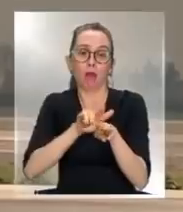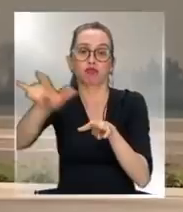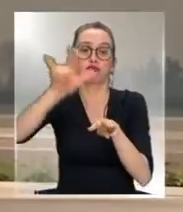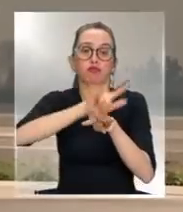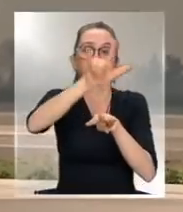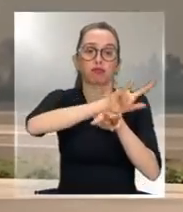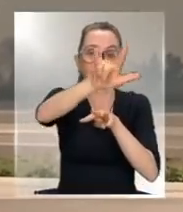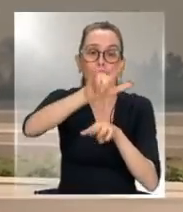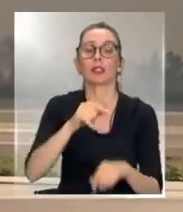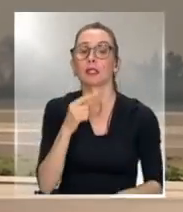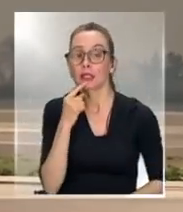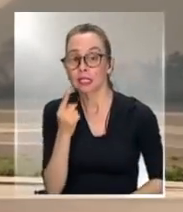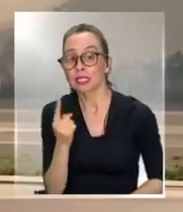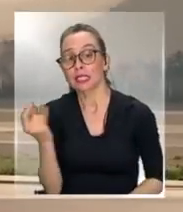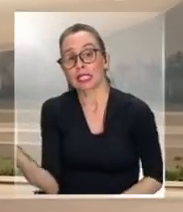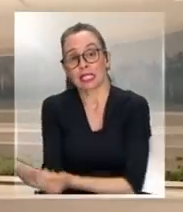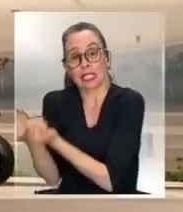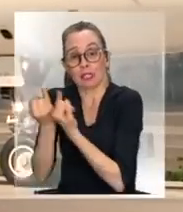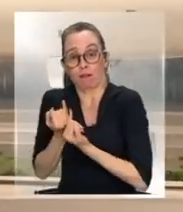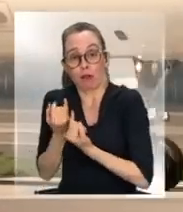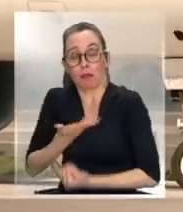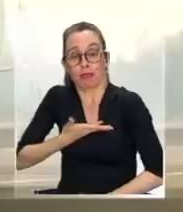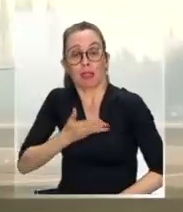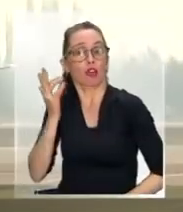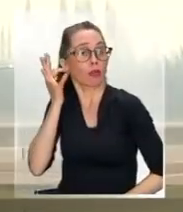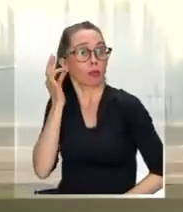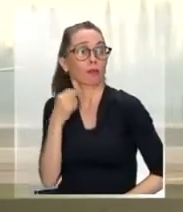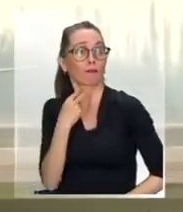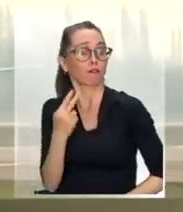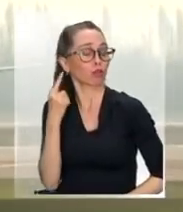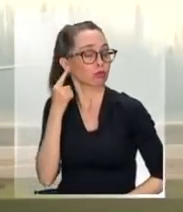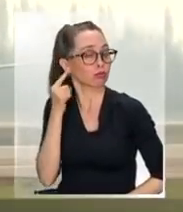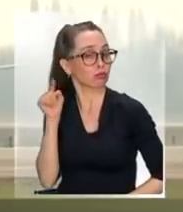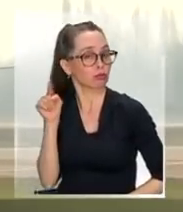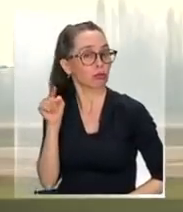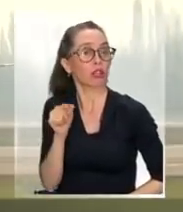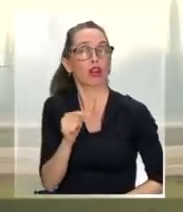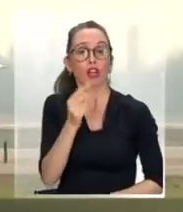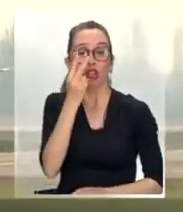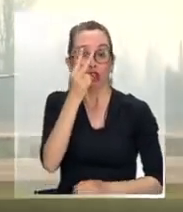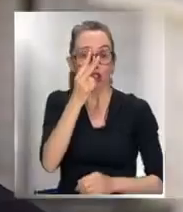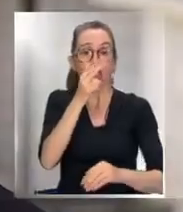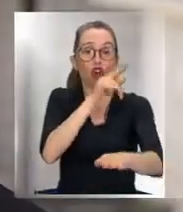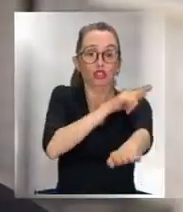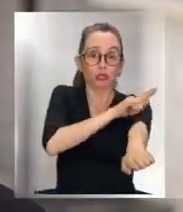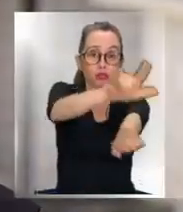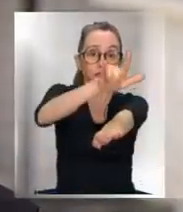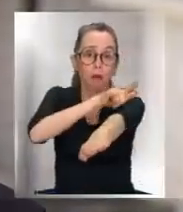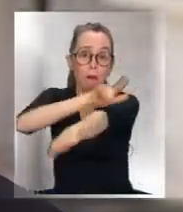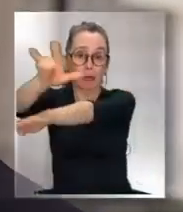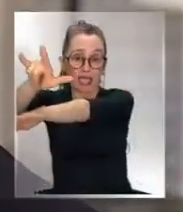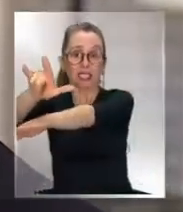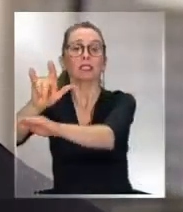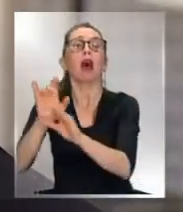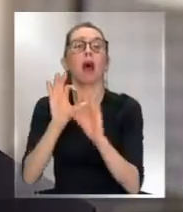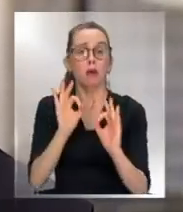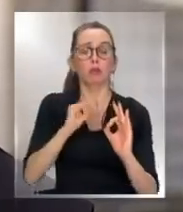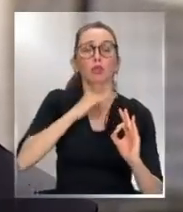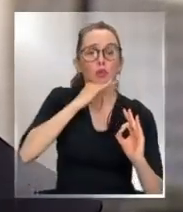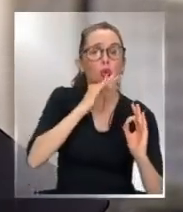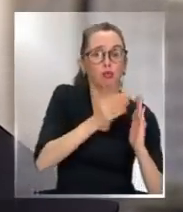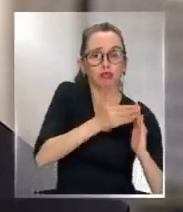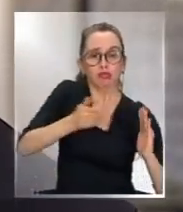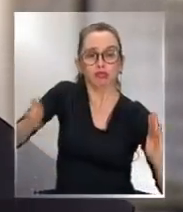Por lo menos la información que yo tengo es que con dos pistas hay capacidad suficiente por un tiempo bastante